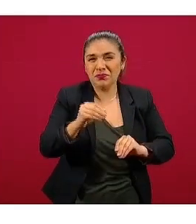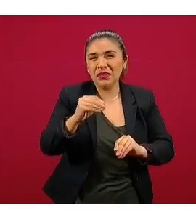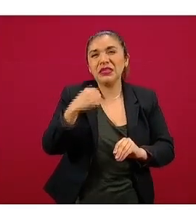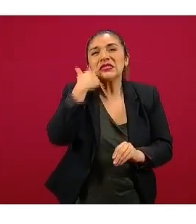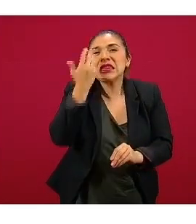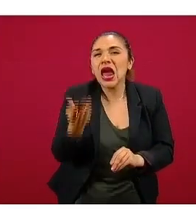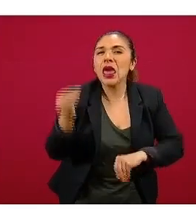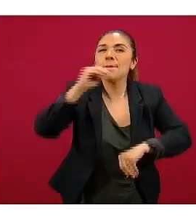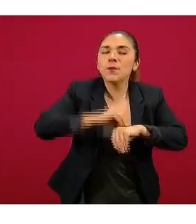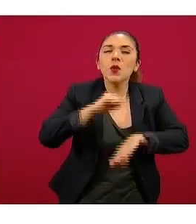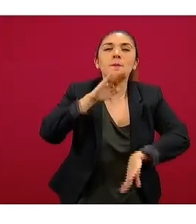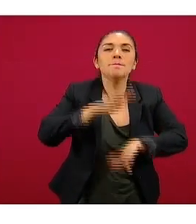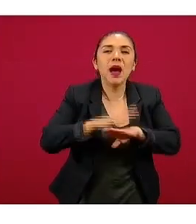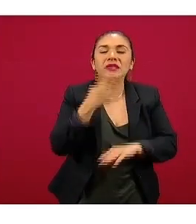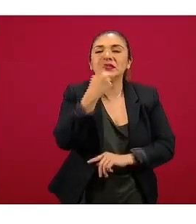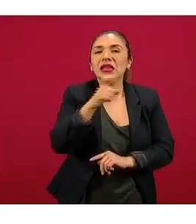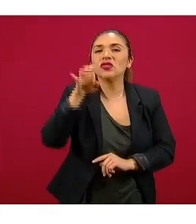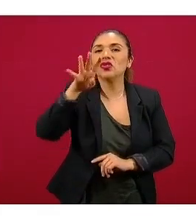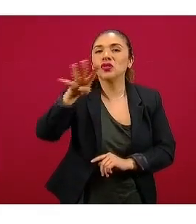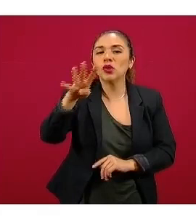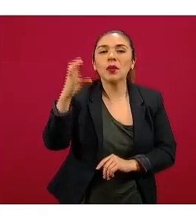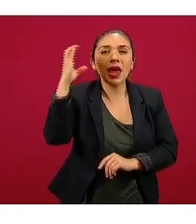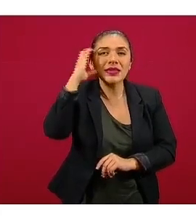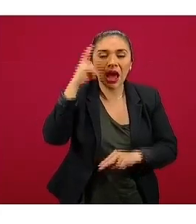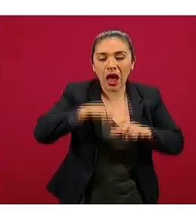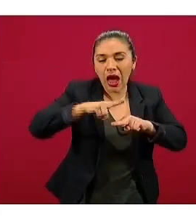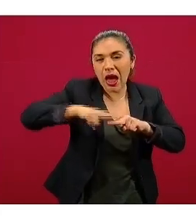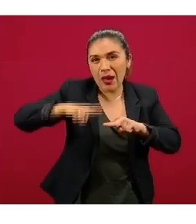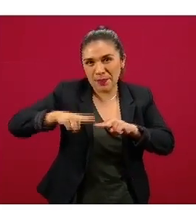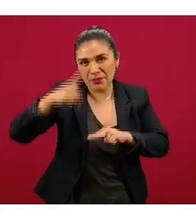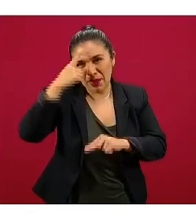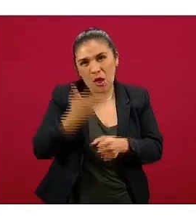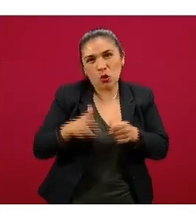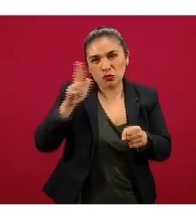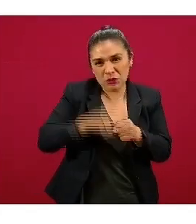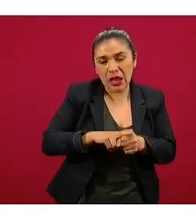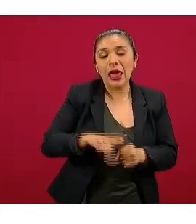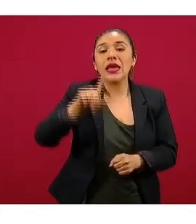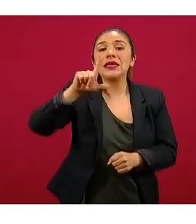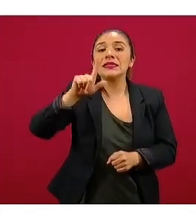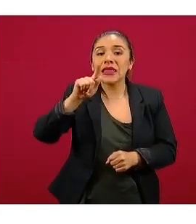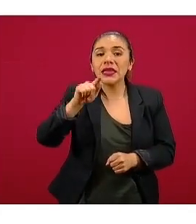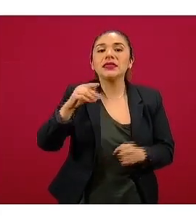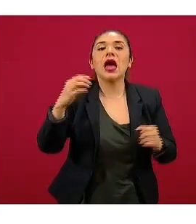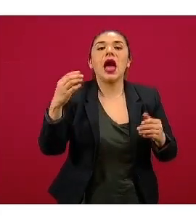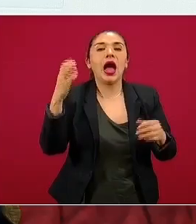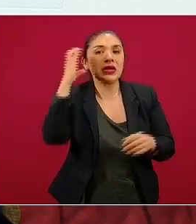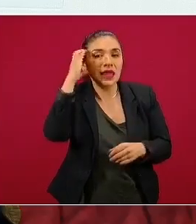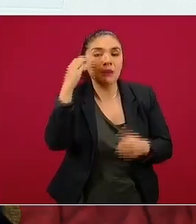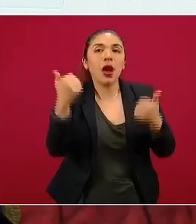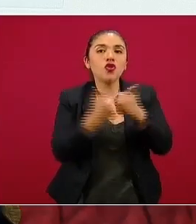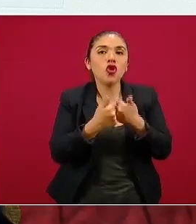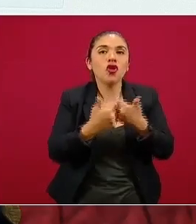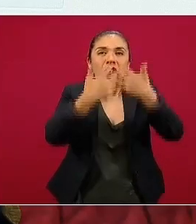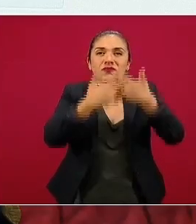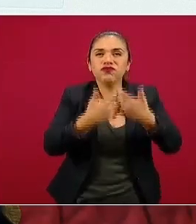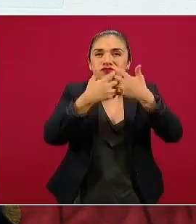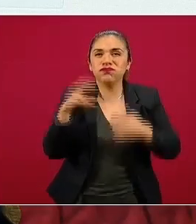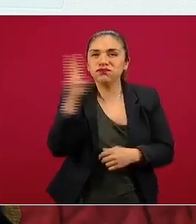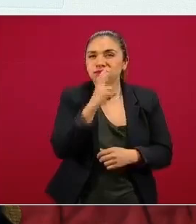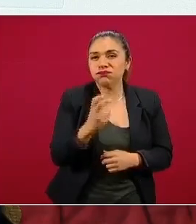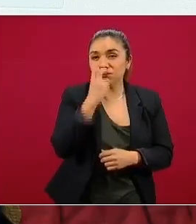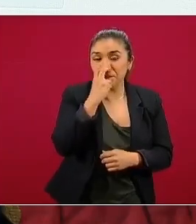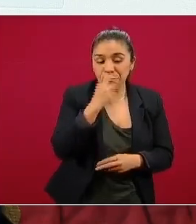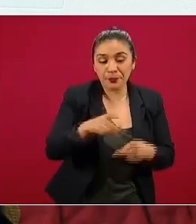pretende incrementar a 119 camas de hospitalización general y 70 camas con ventilador. En un segundo periodo de